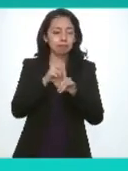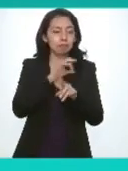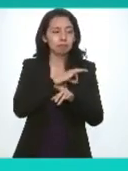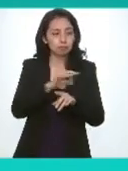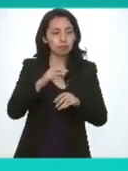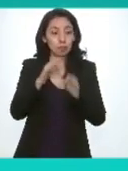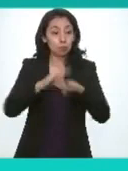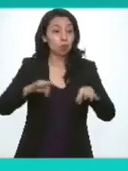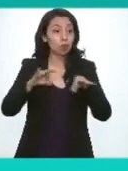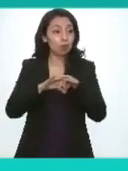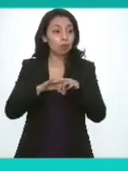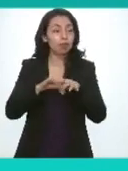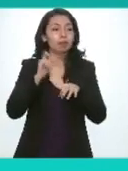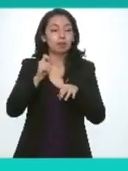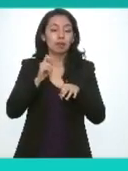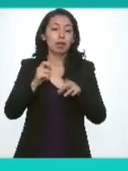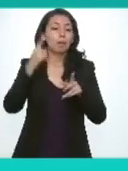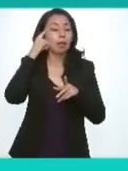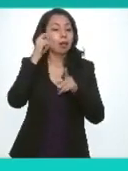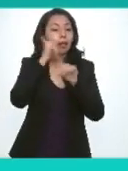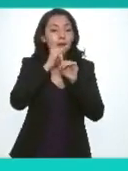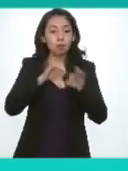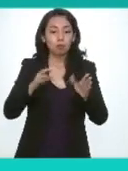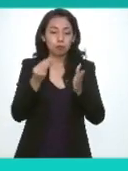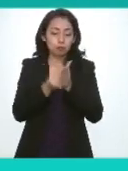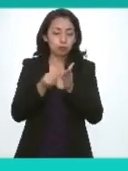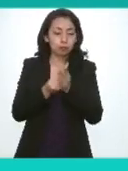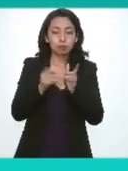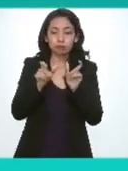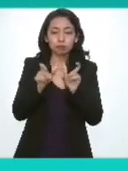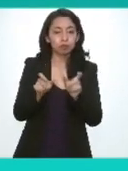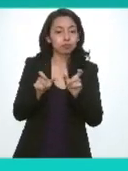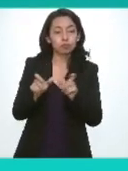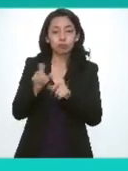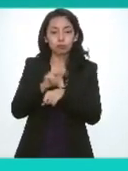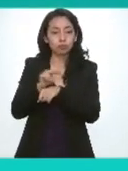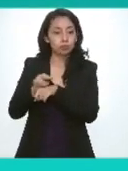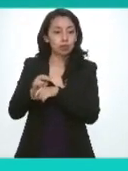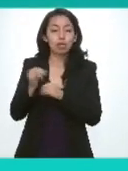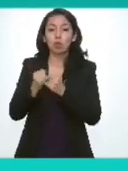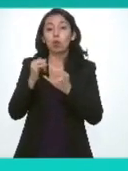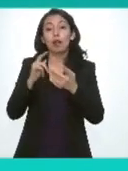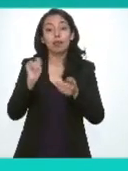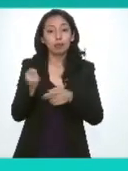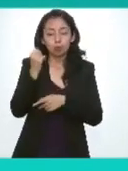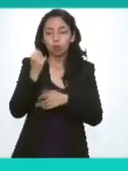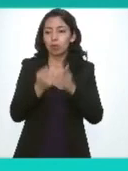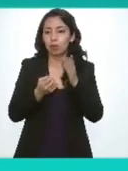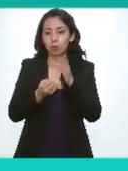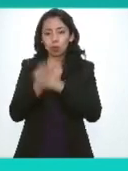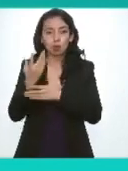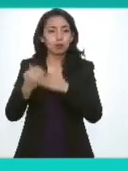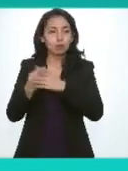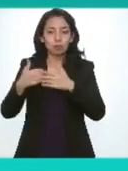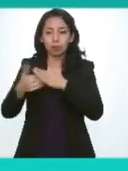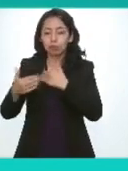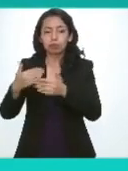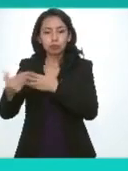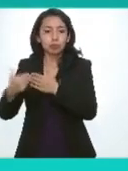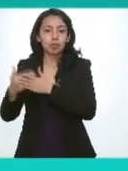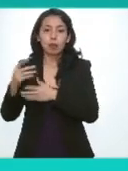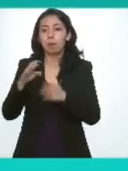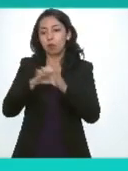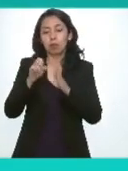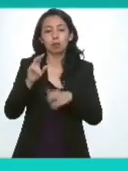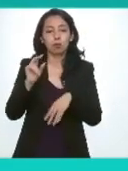lo que tiene que ver con la protección de los datos personales los avances de las nuevas tecnologías la inteligencia artificial y los